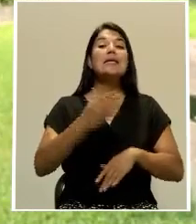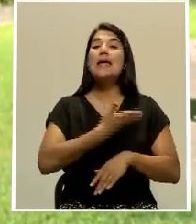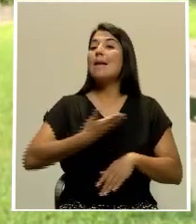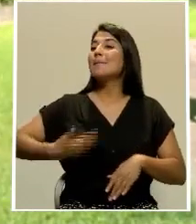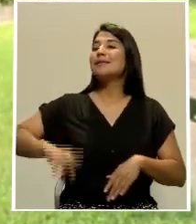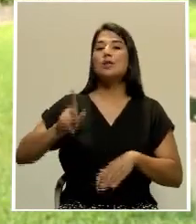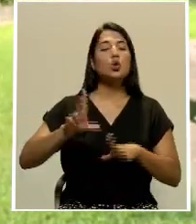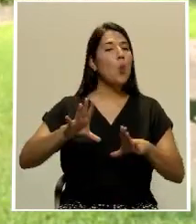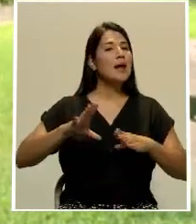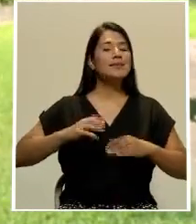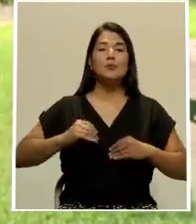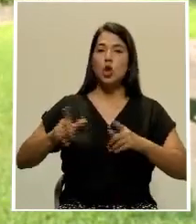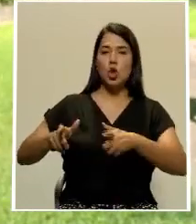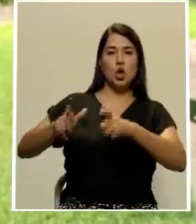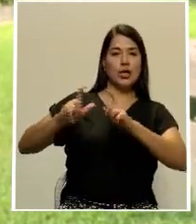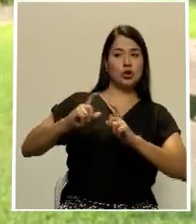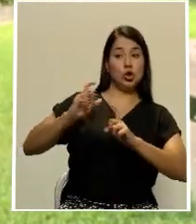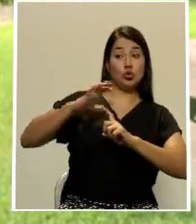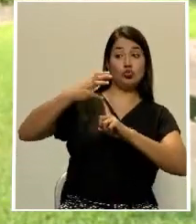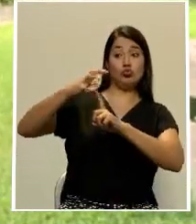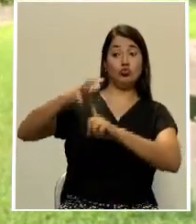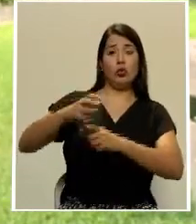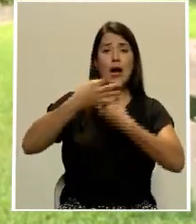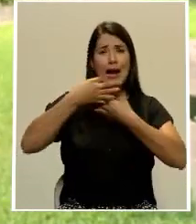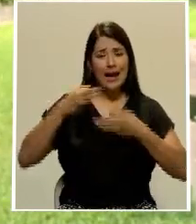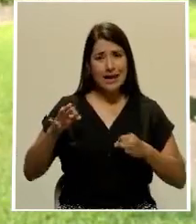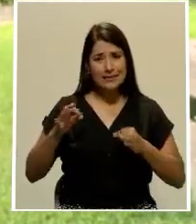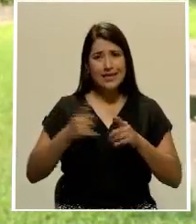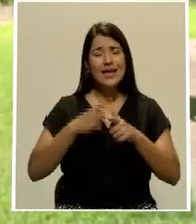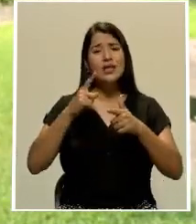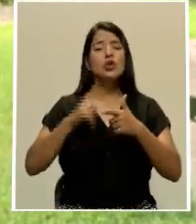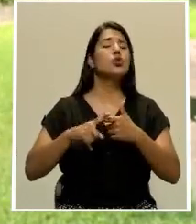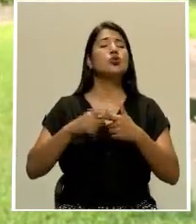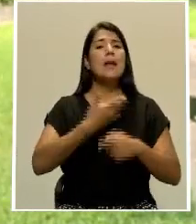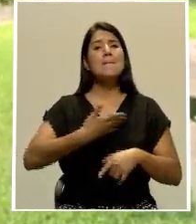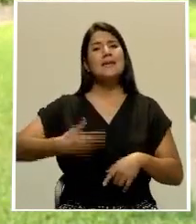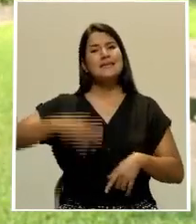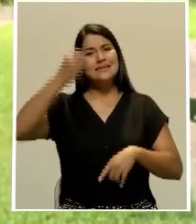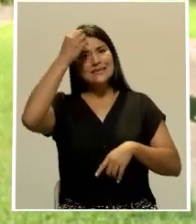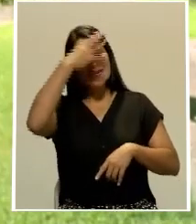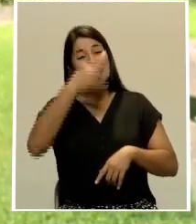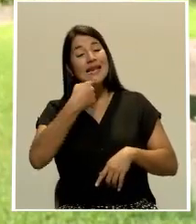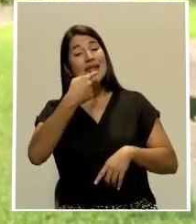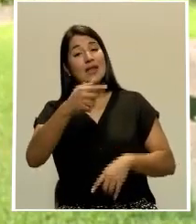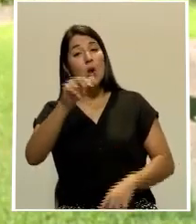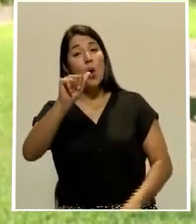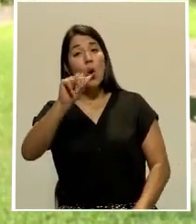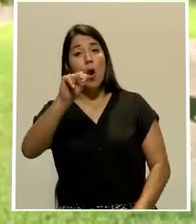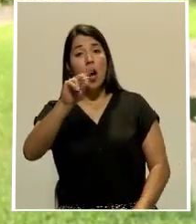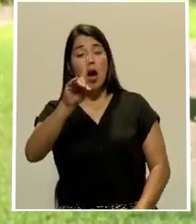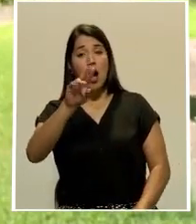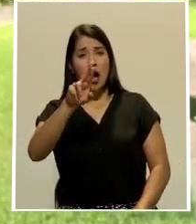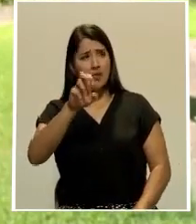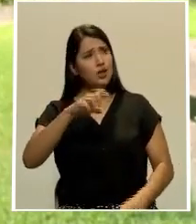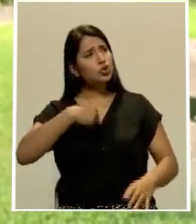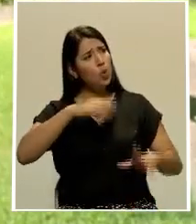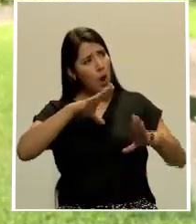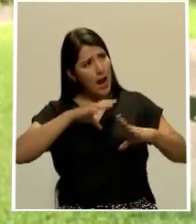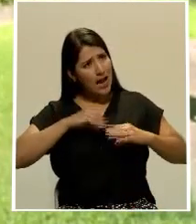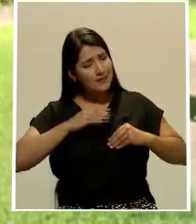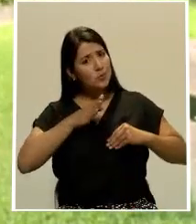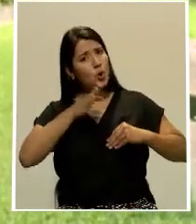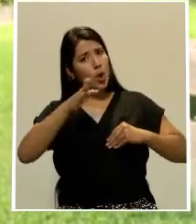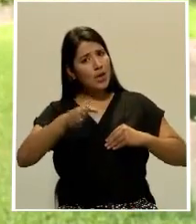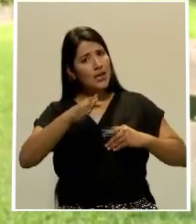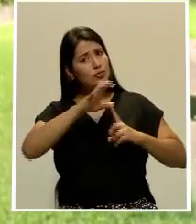o un viaje gratuito, es que don Carlos le indicó a don André que aceptaría ir a ese viaje, pero él asumiendo